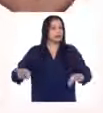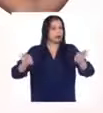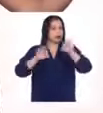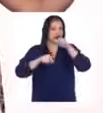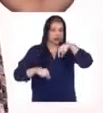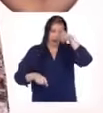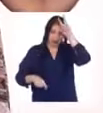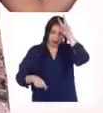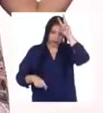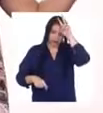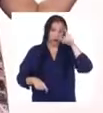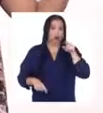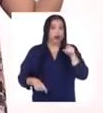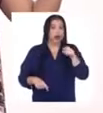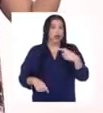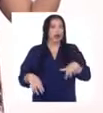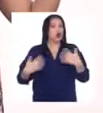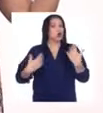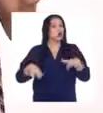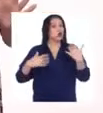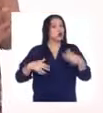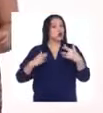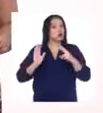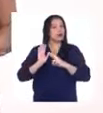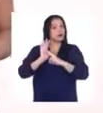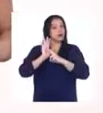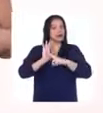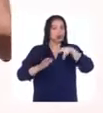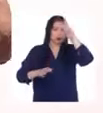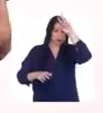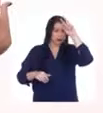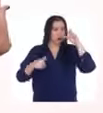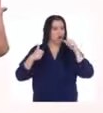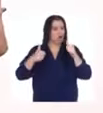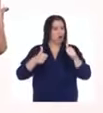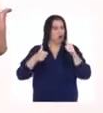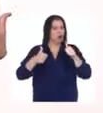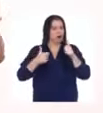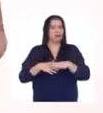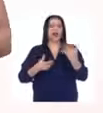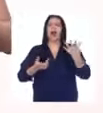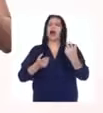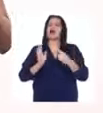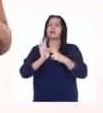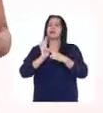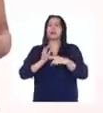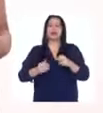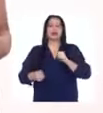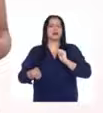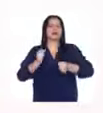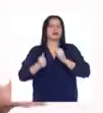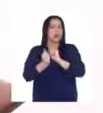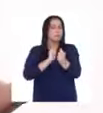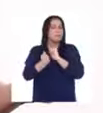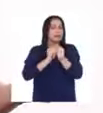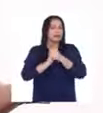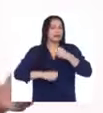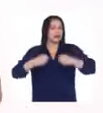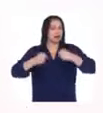Llevó en alto el nombre del Perú varias veces al representarnos en campeonatos internacionales de fondismo.